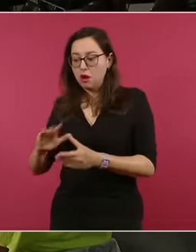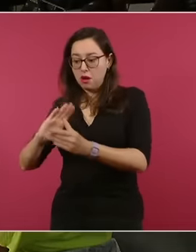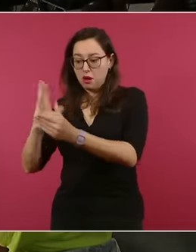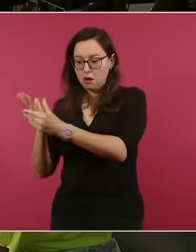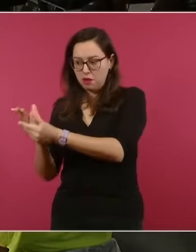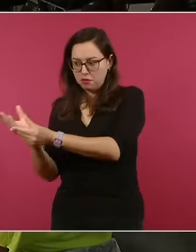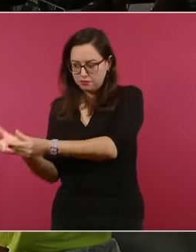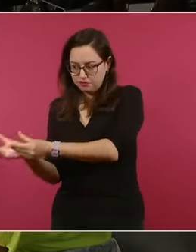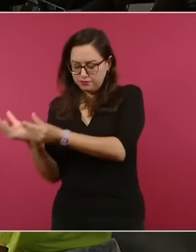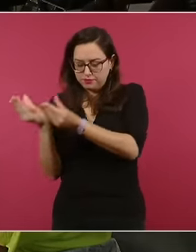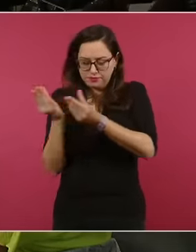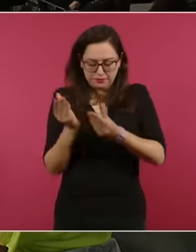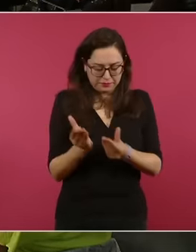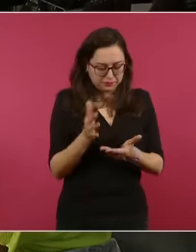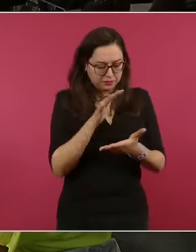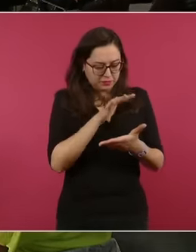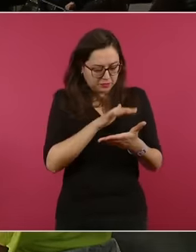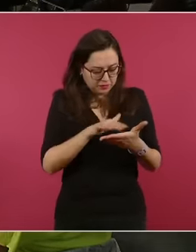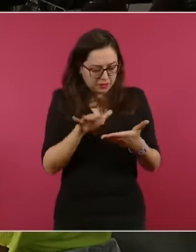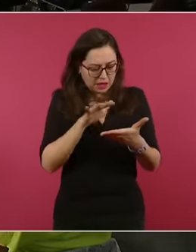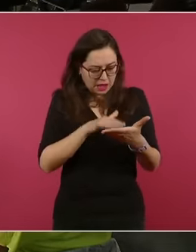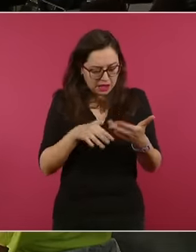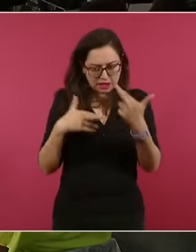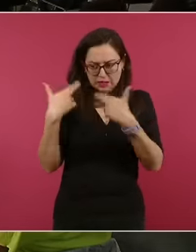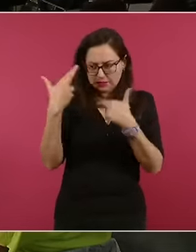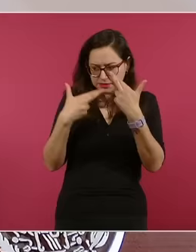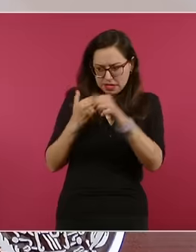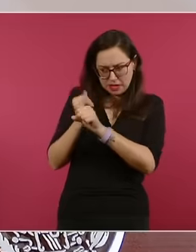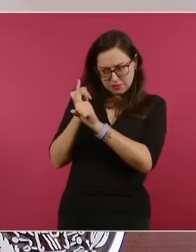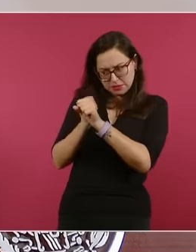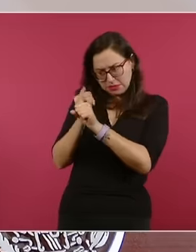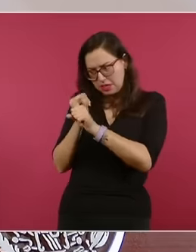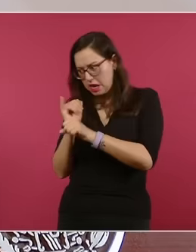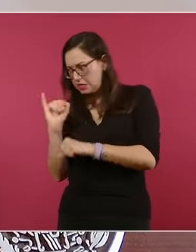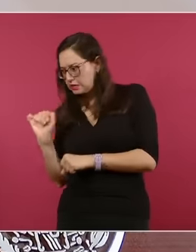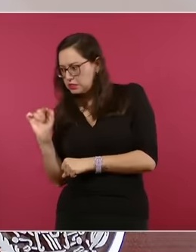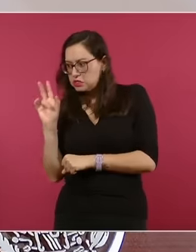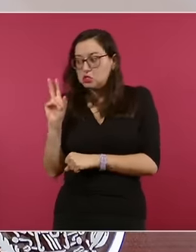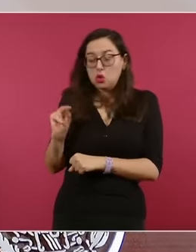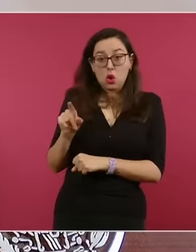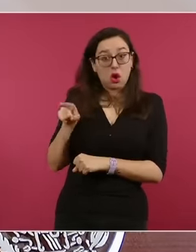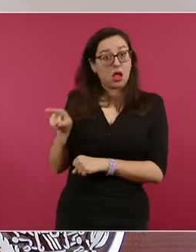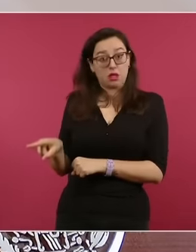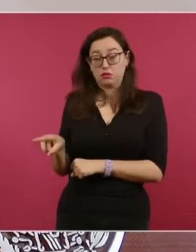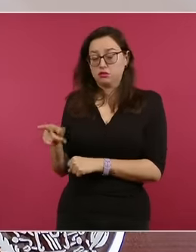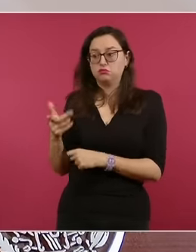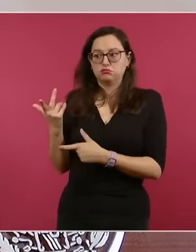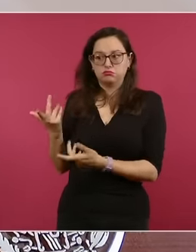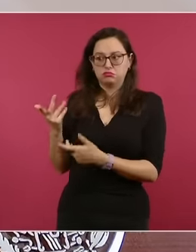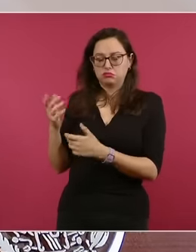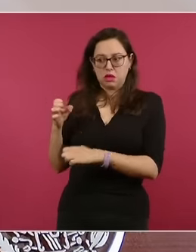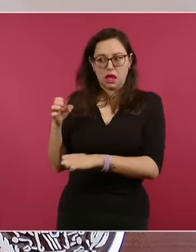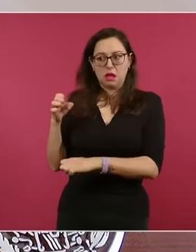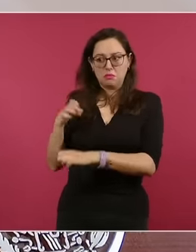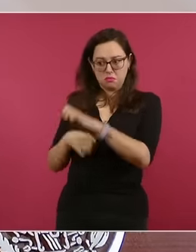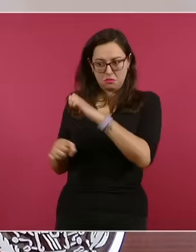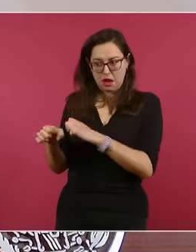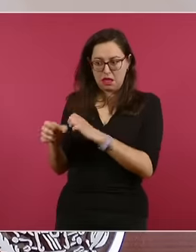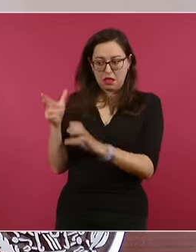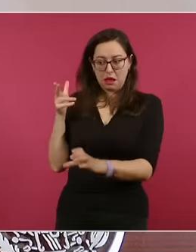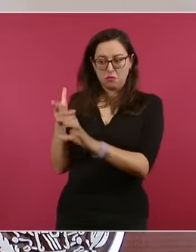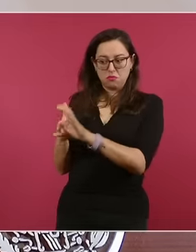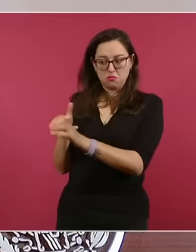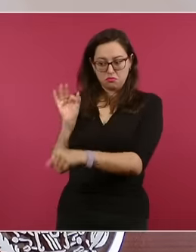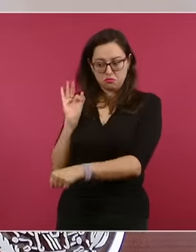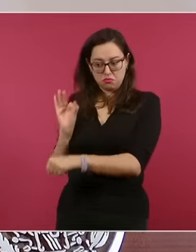rodillas. En realidad, cuando Jorge Glass se acoge a venirse a la embajada nuestra,